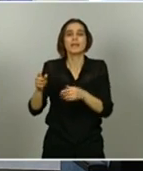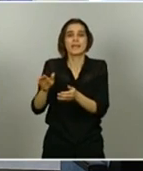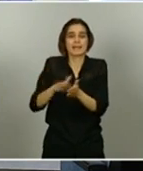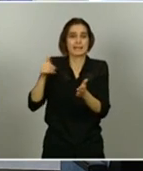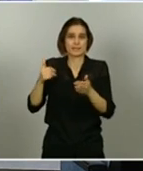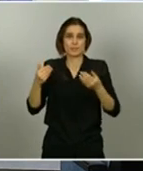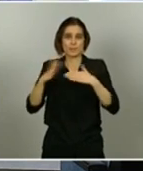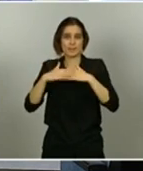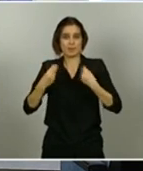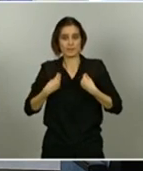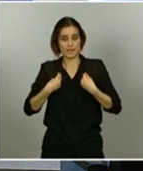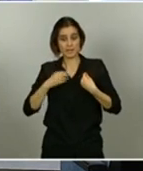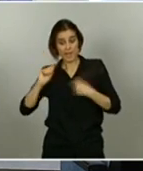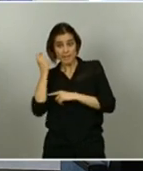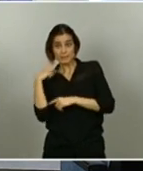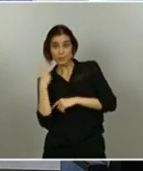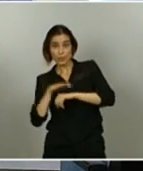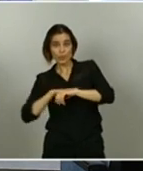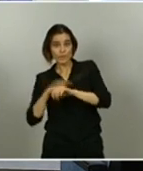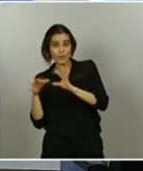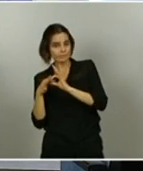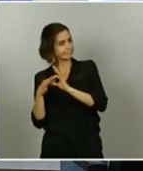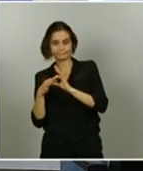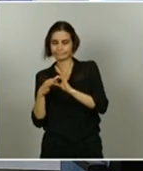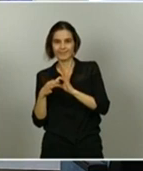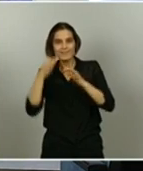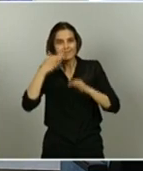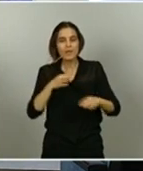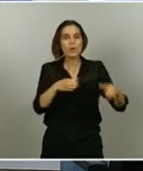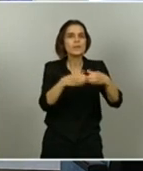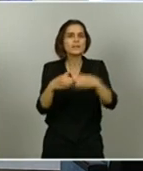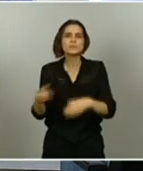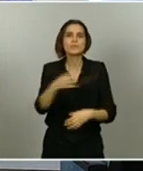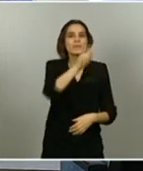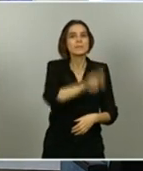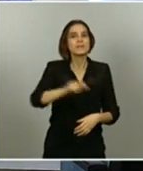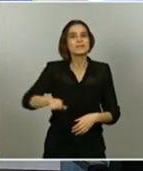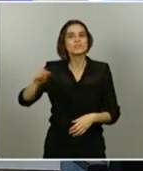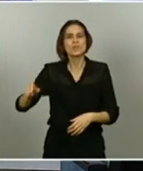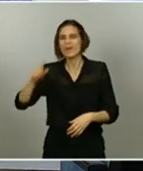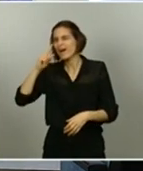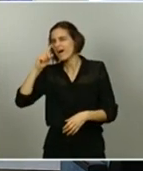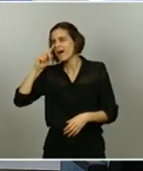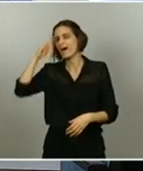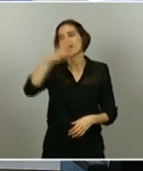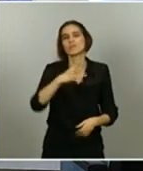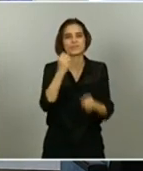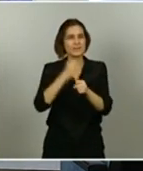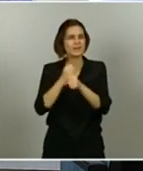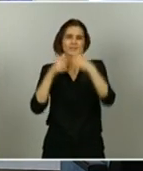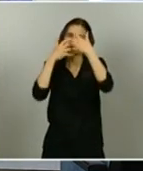de coalición. Es una victoria de todos los colectivos y personas anónimas que han trabajado durante muchos años contra viento y marea,